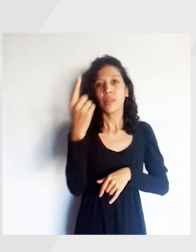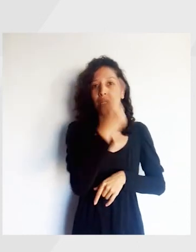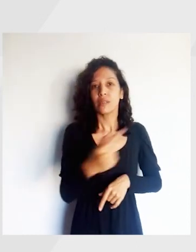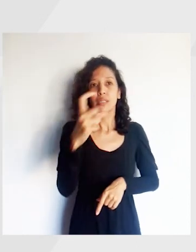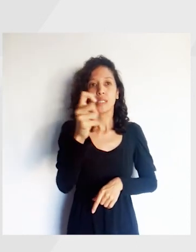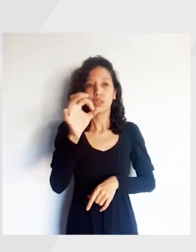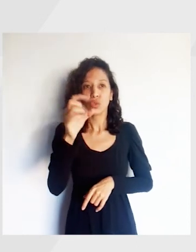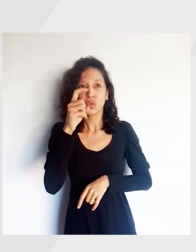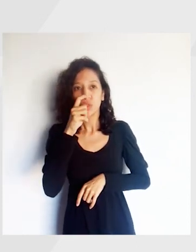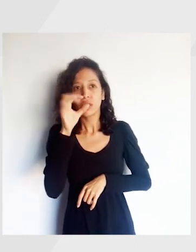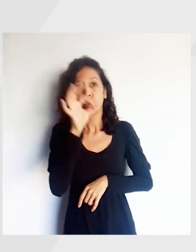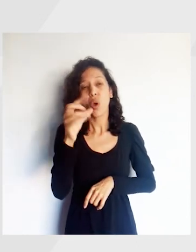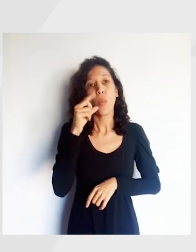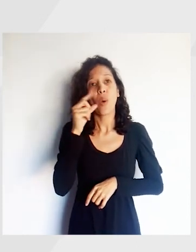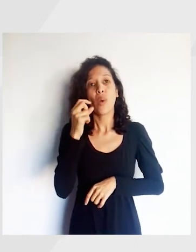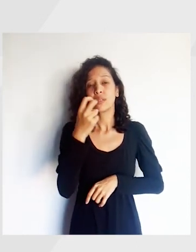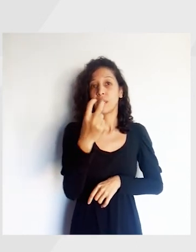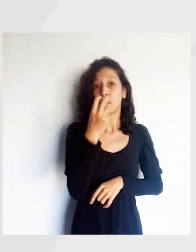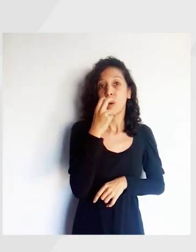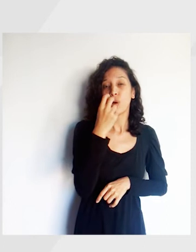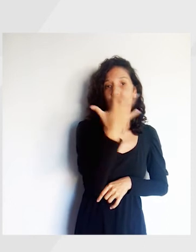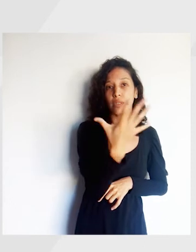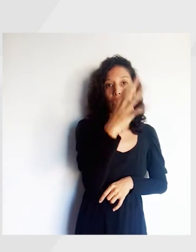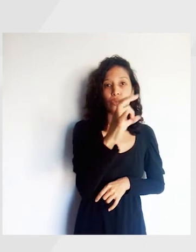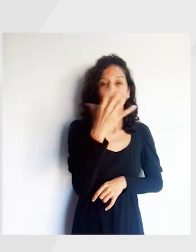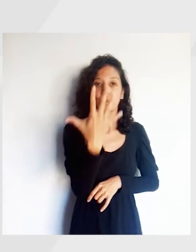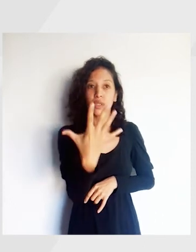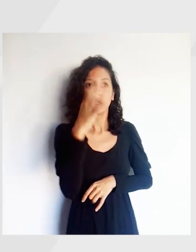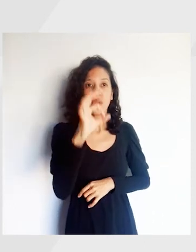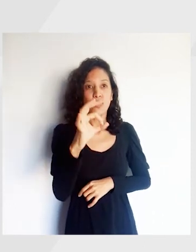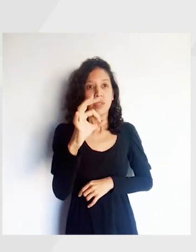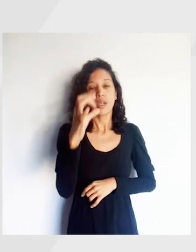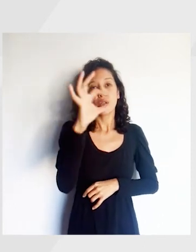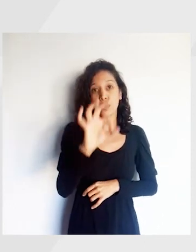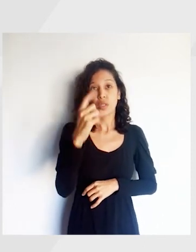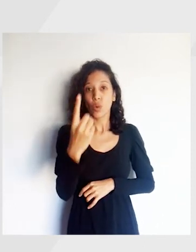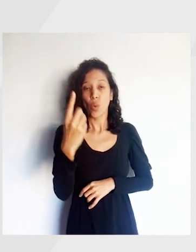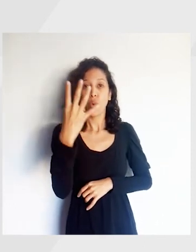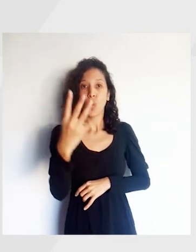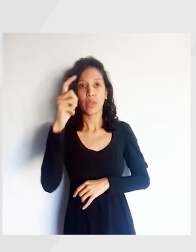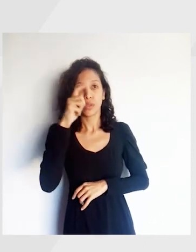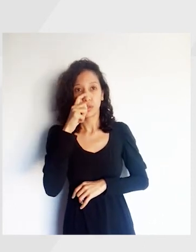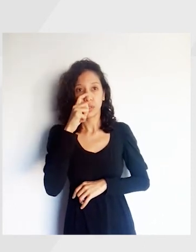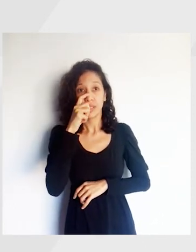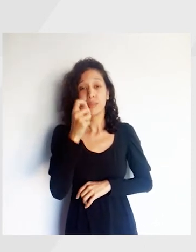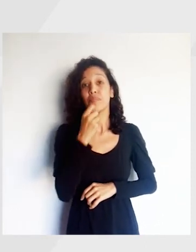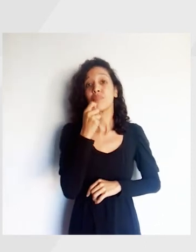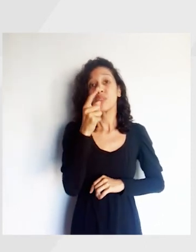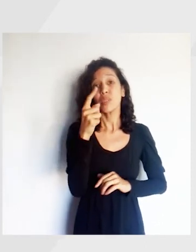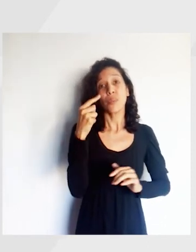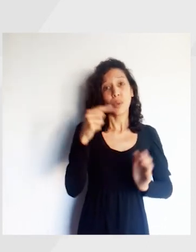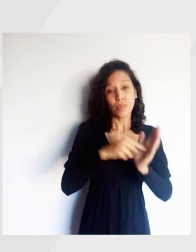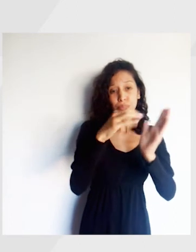107 o comunicate por WhatsApp al 011-5050-0147.